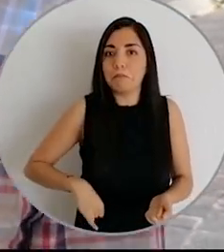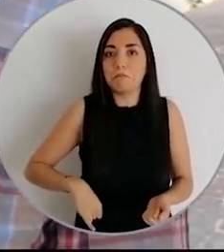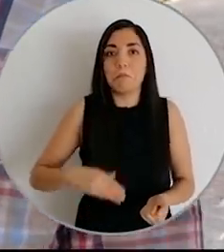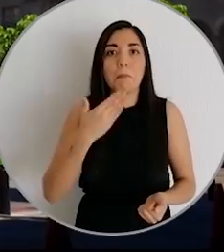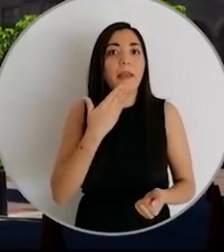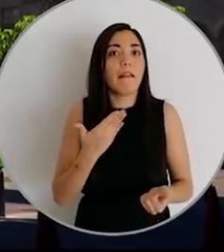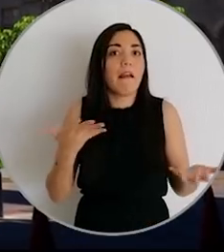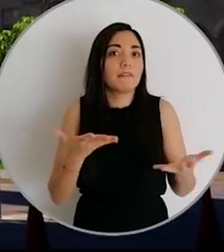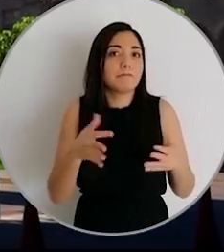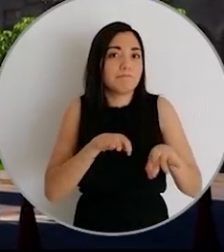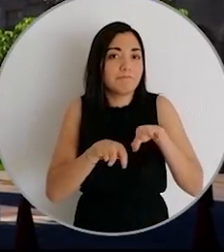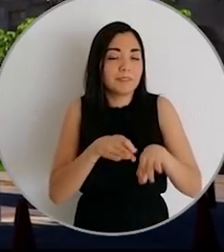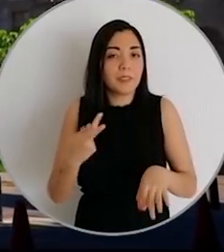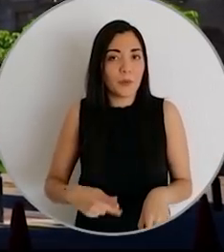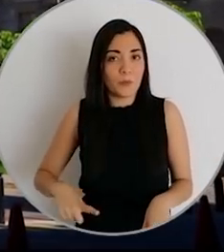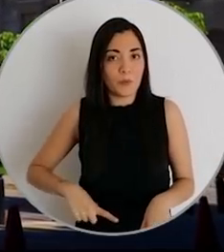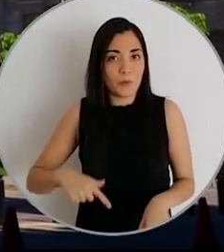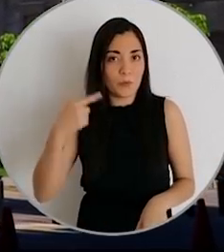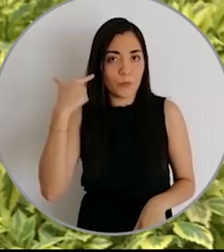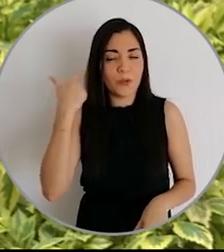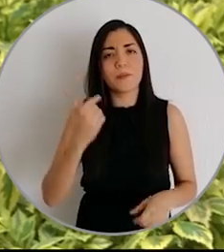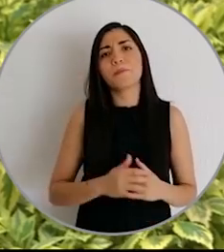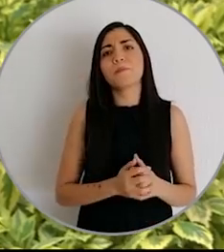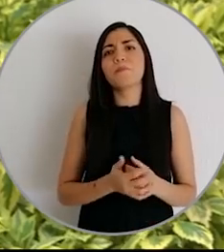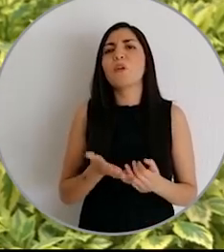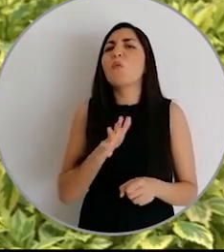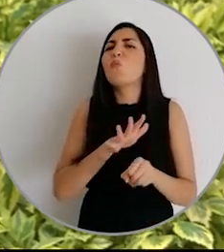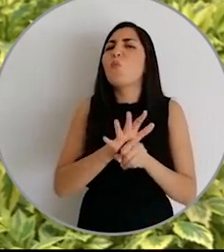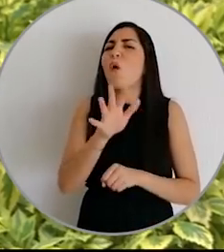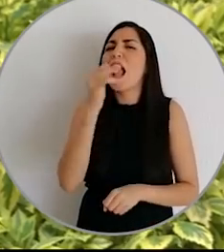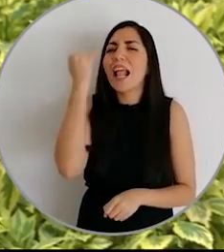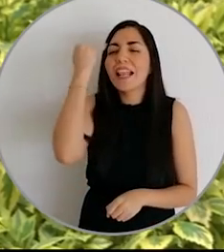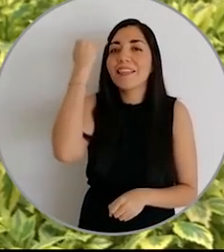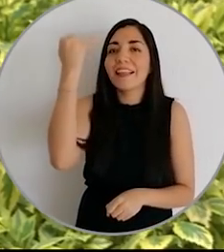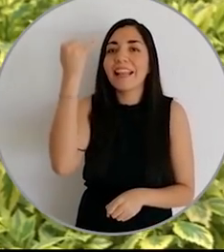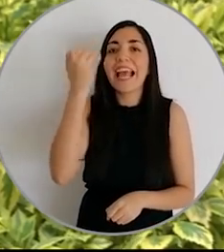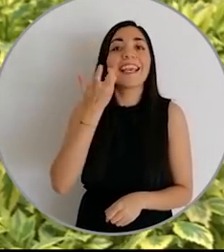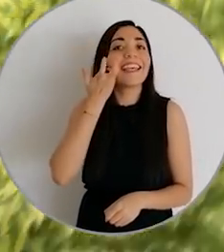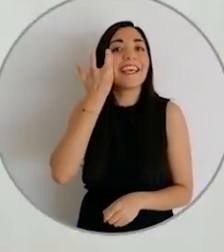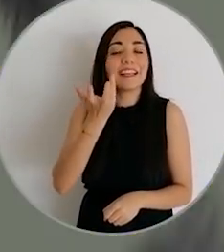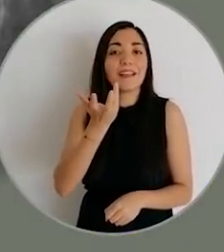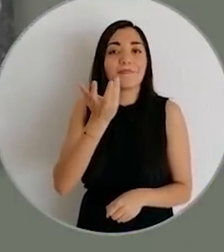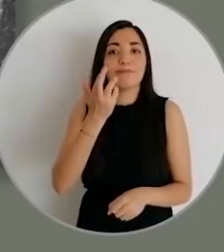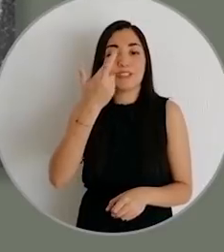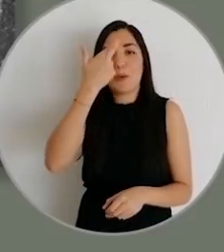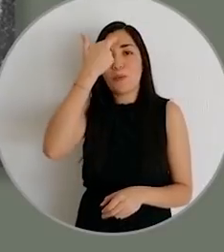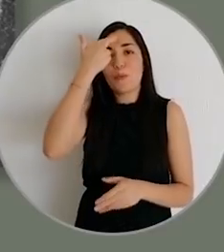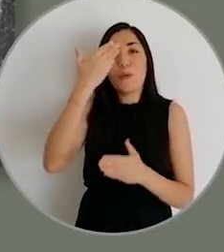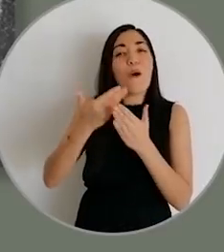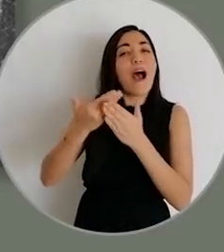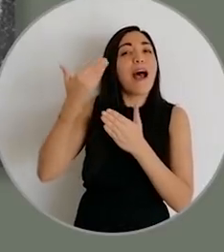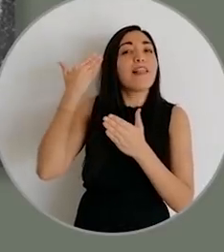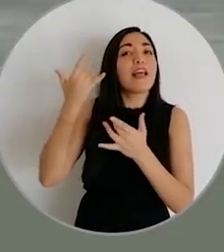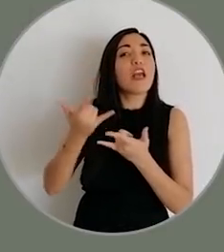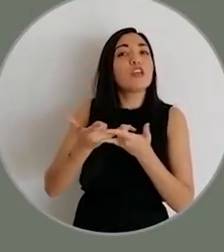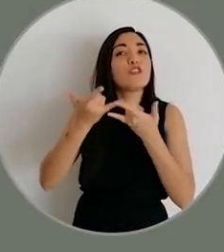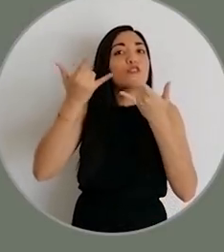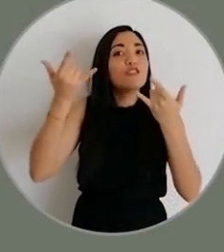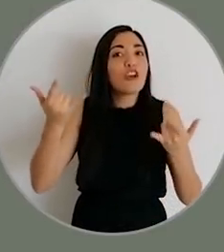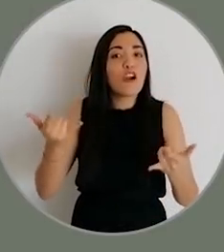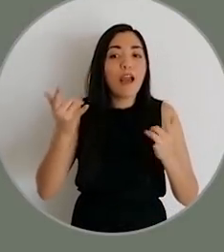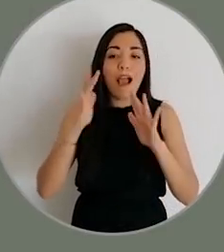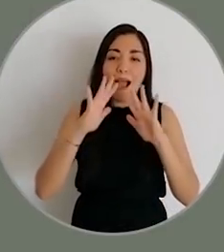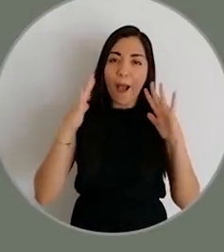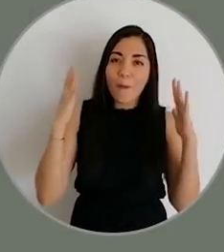por el gobierno de Guadalajara. La idea nace de recuperar que históricamente esa plaza tuvo un arbolado de